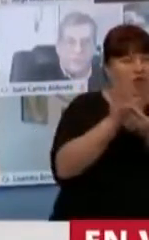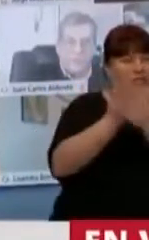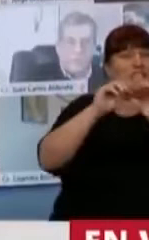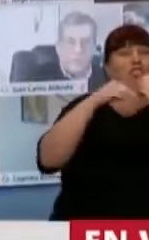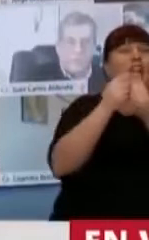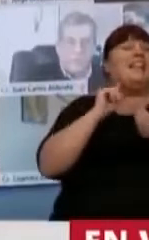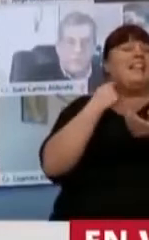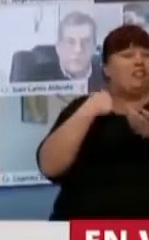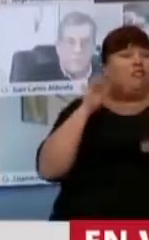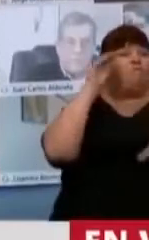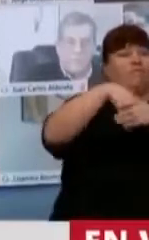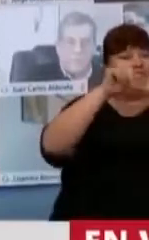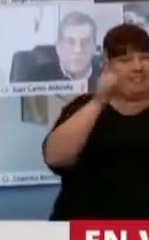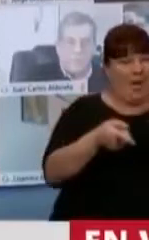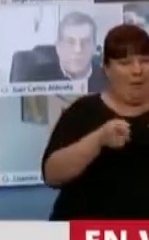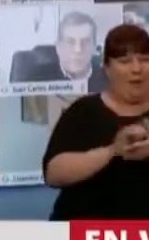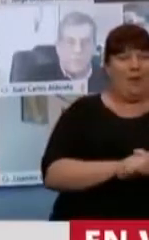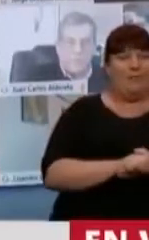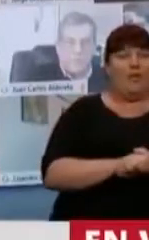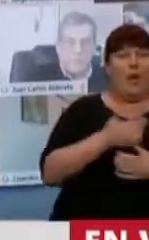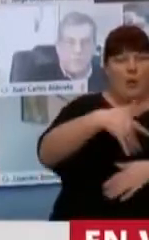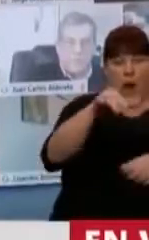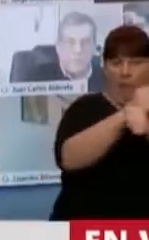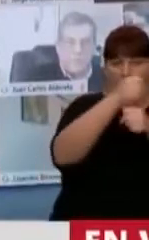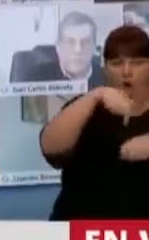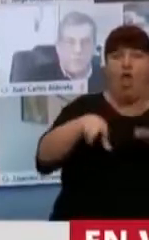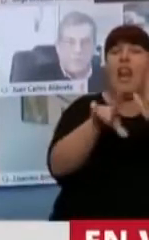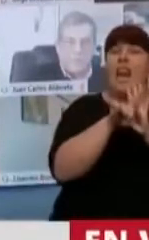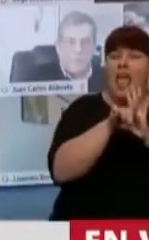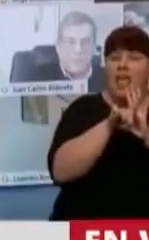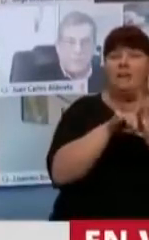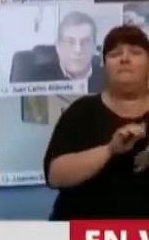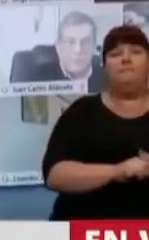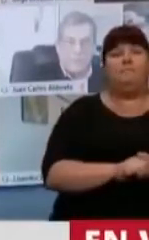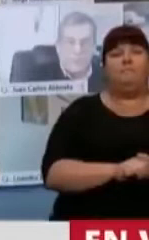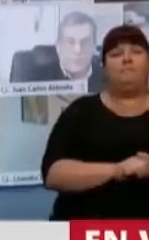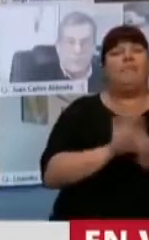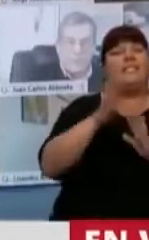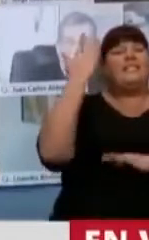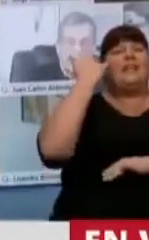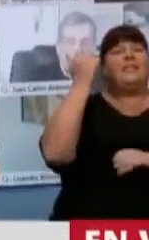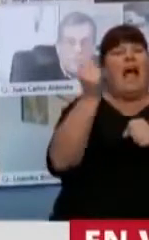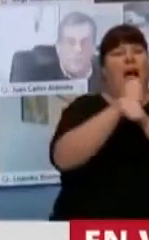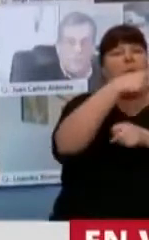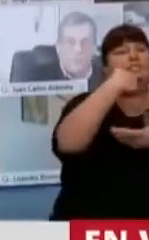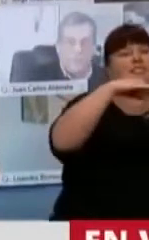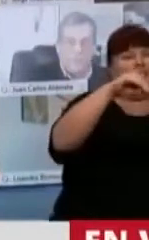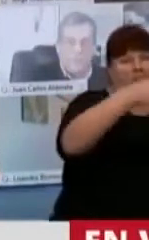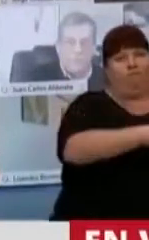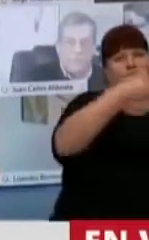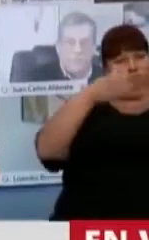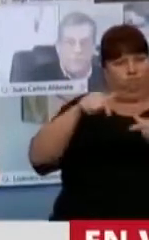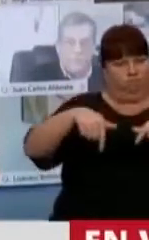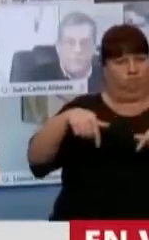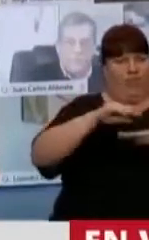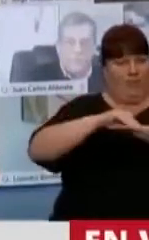de leyes que hay en esta casa, y que vamos a sancionar esta noche una ley que viene con media sanción del Senado y